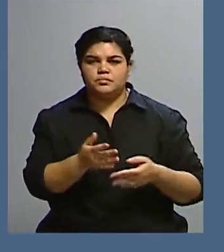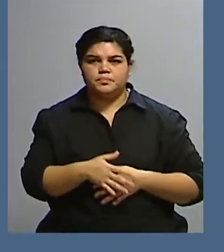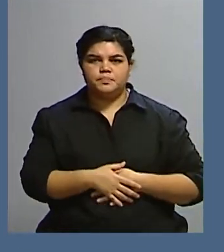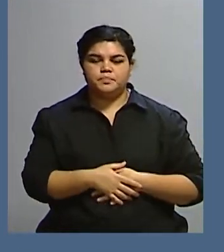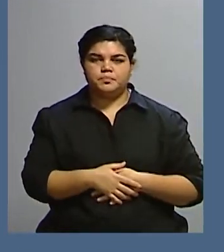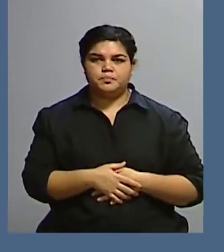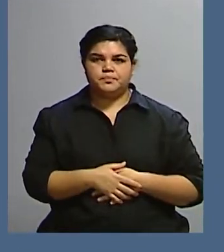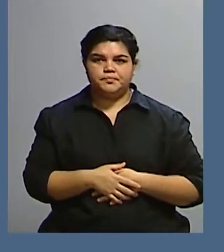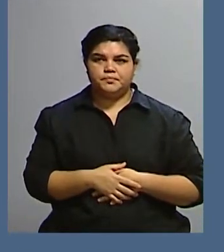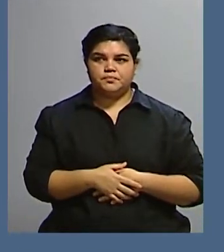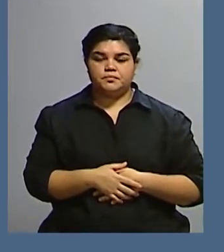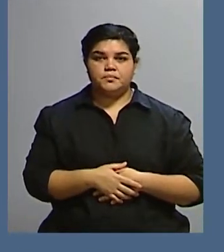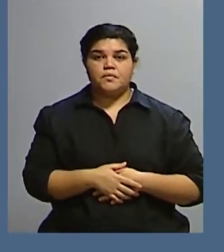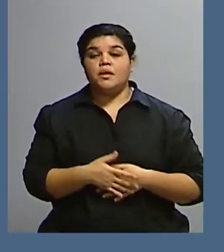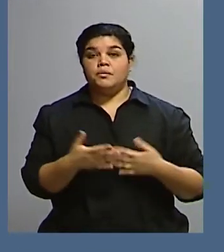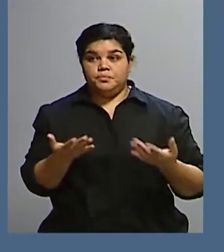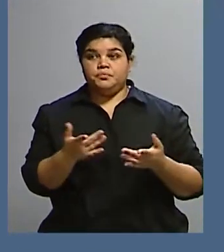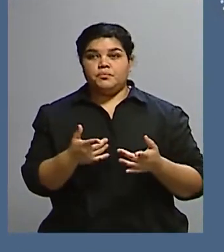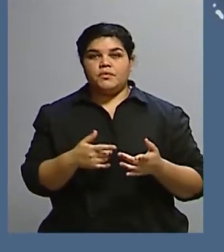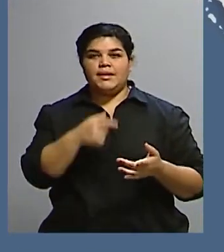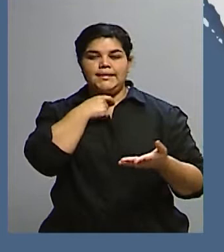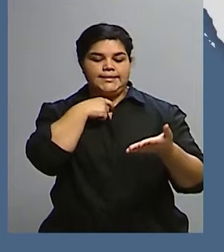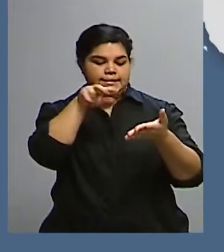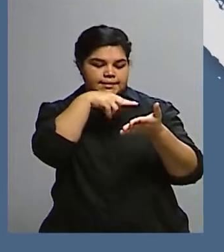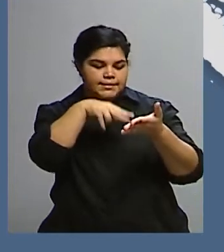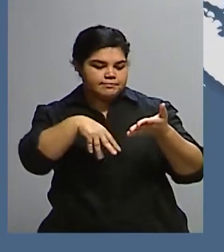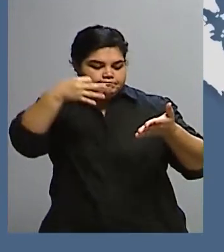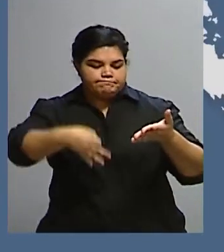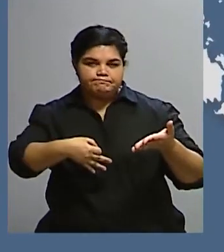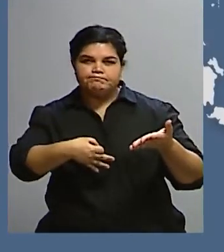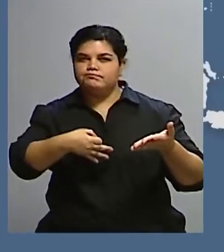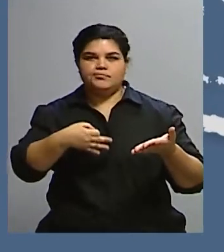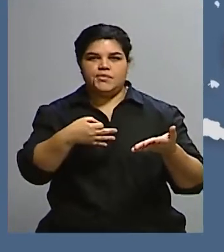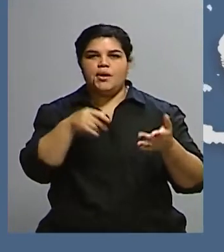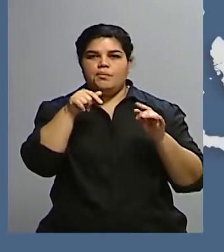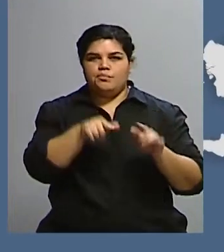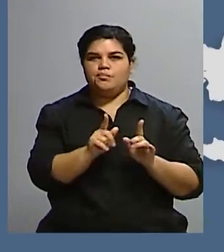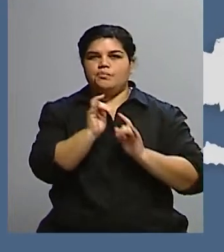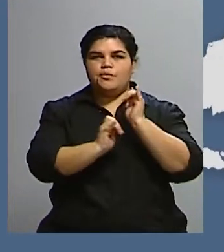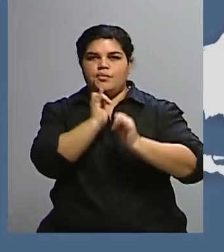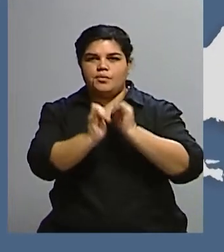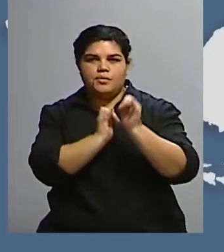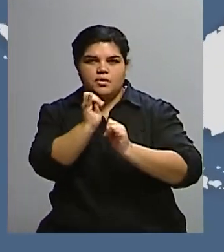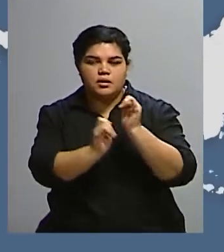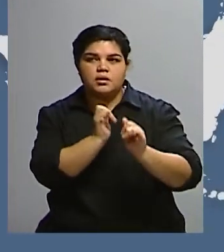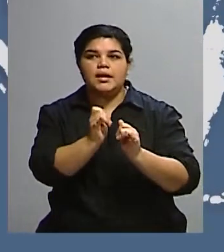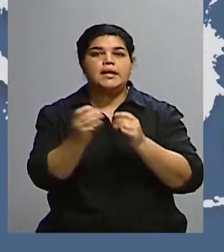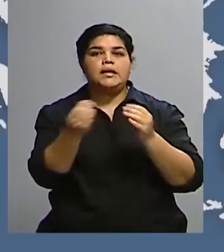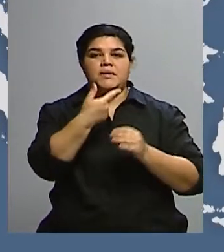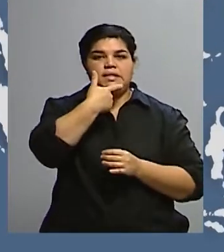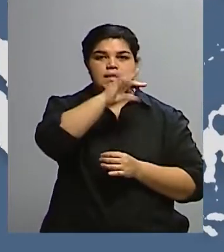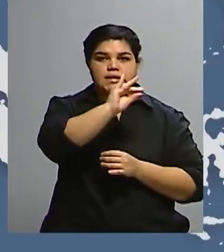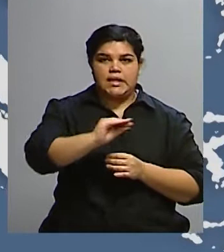Bueno, quería un poco revisar el propio texto, pero en realidad, concretamente, hay una disolución del Senado.